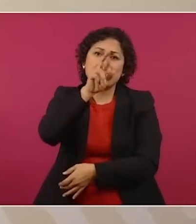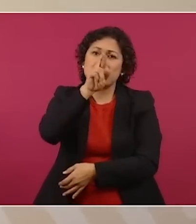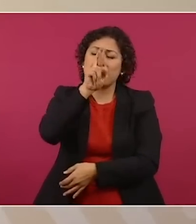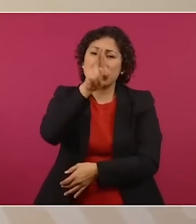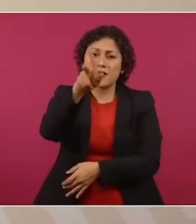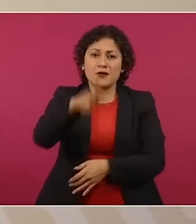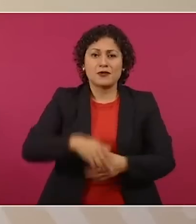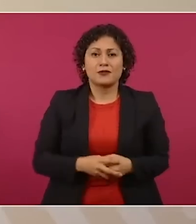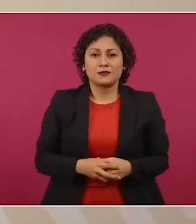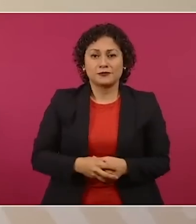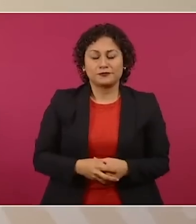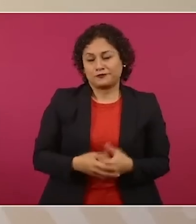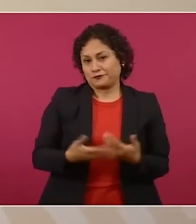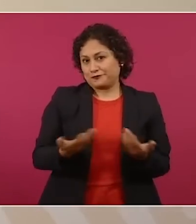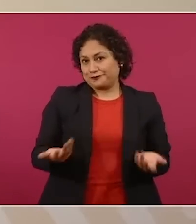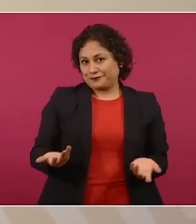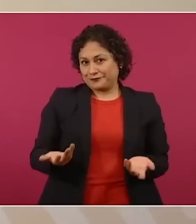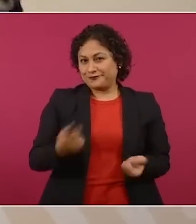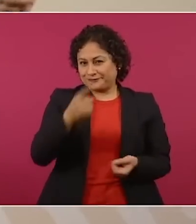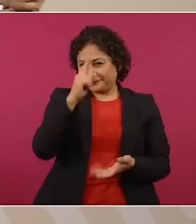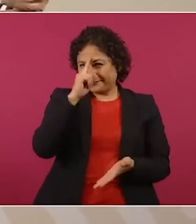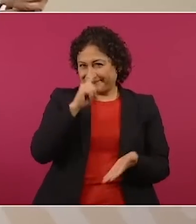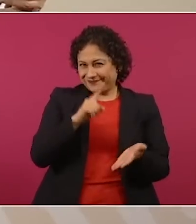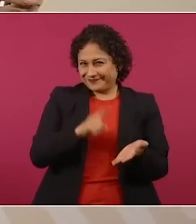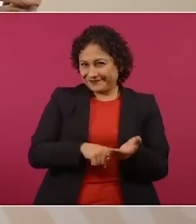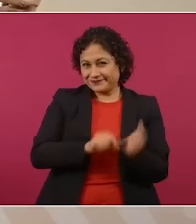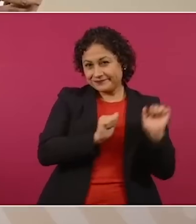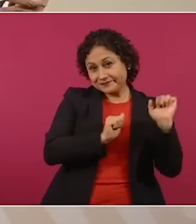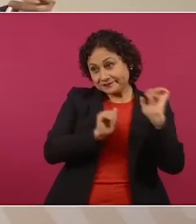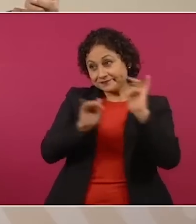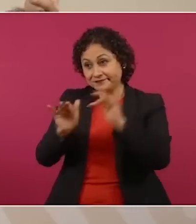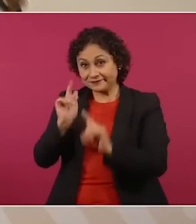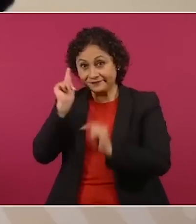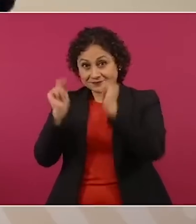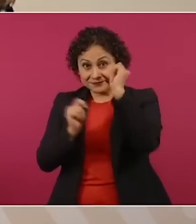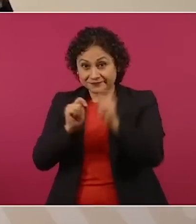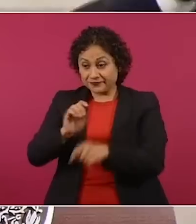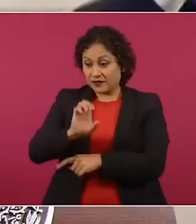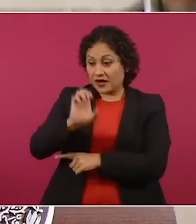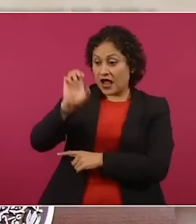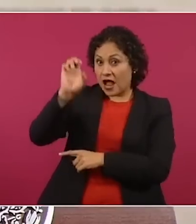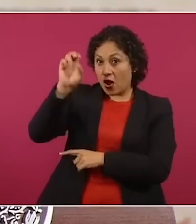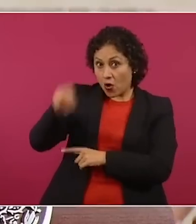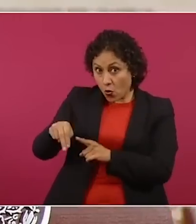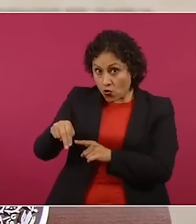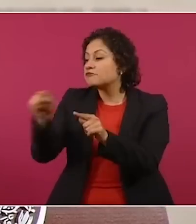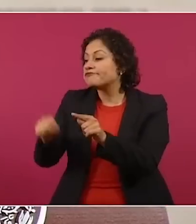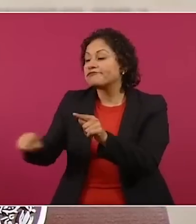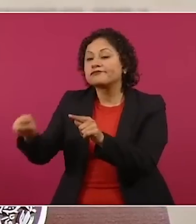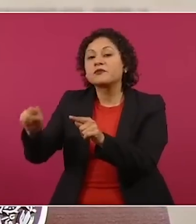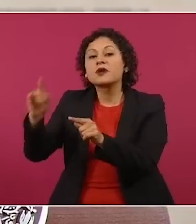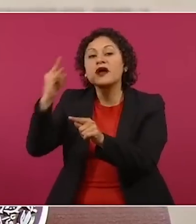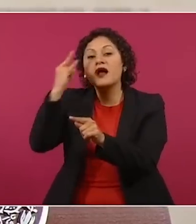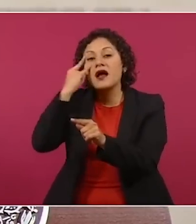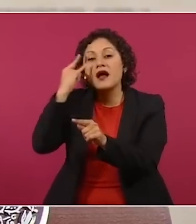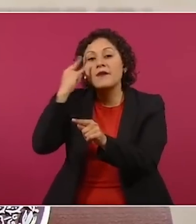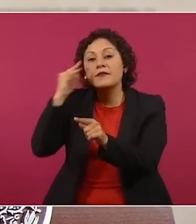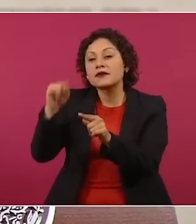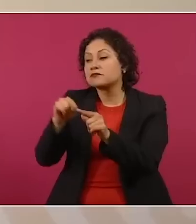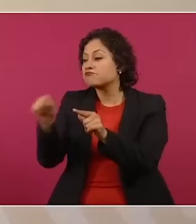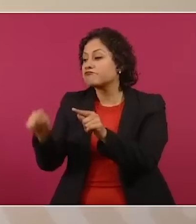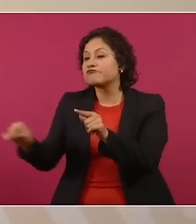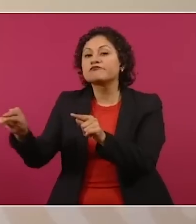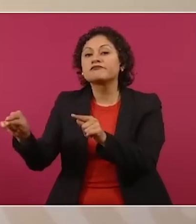bajar de Cancún en tren a Mérida, de Mérida a Campeche, por el Golfo,